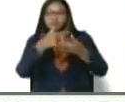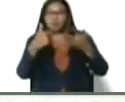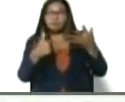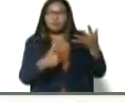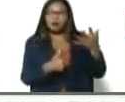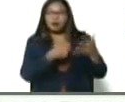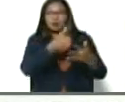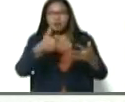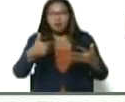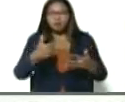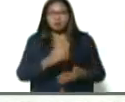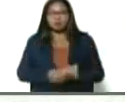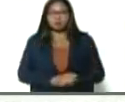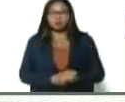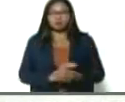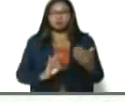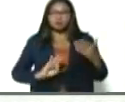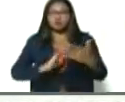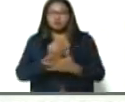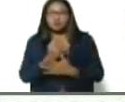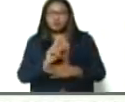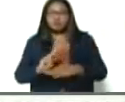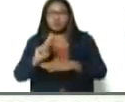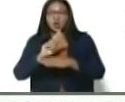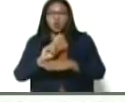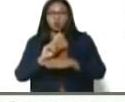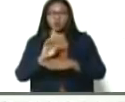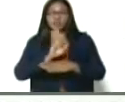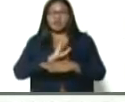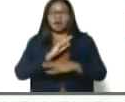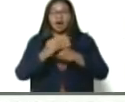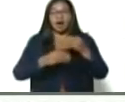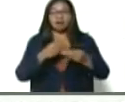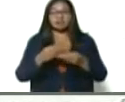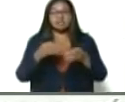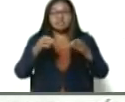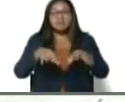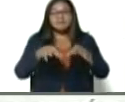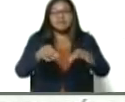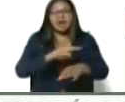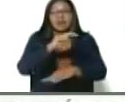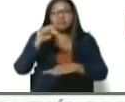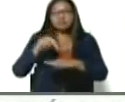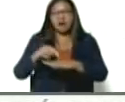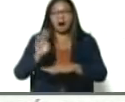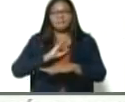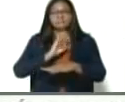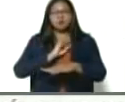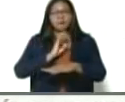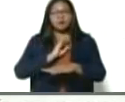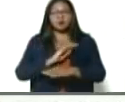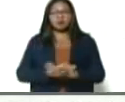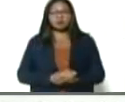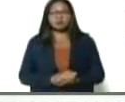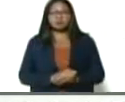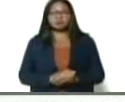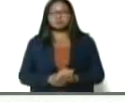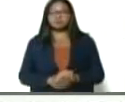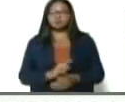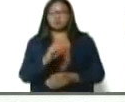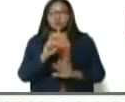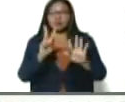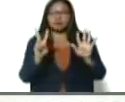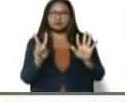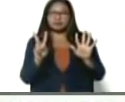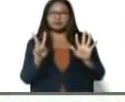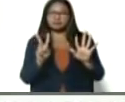usted acaba de mencionar en función del uso que ella hizo de semilla nacional de una de las siete variedades y dos